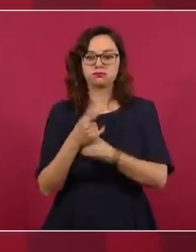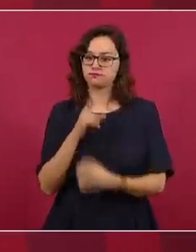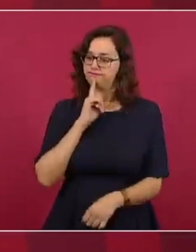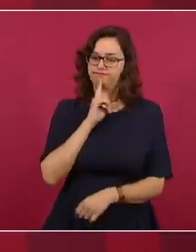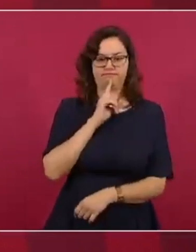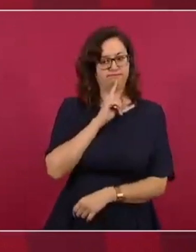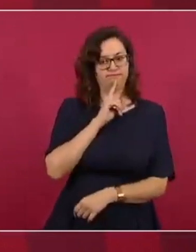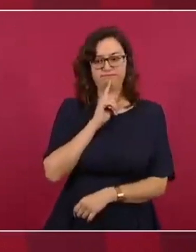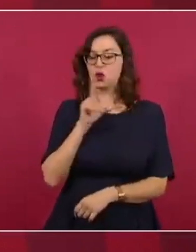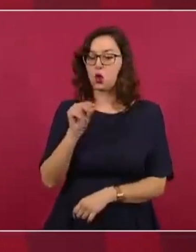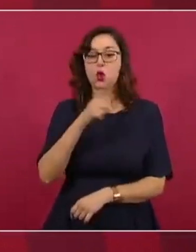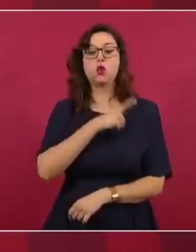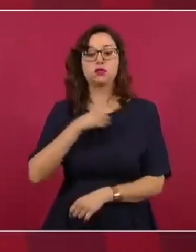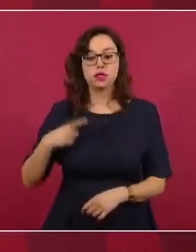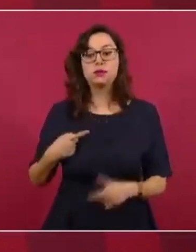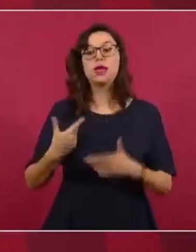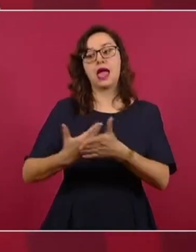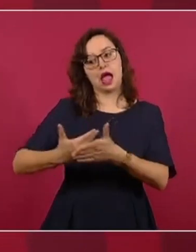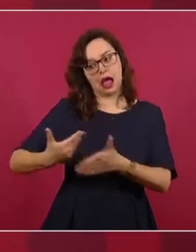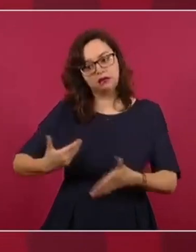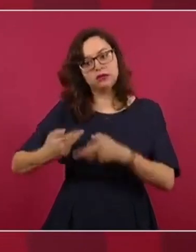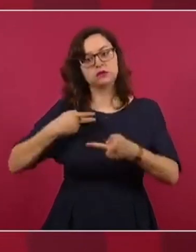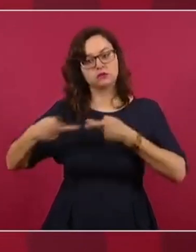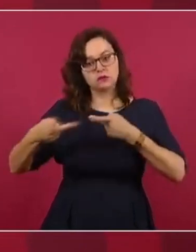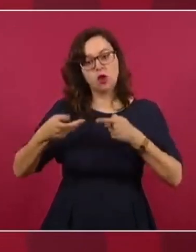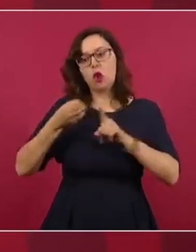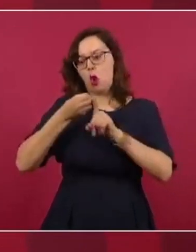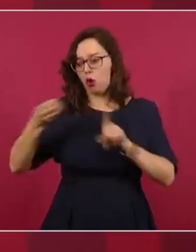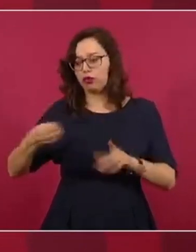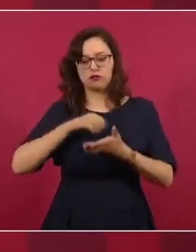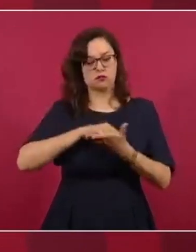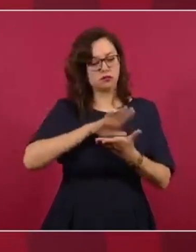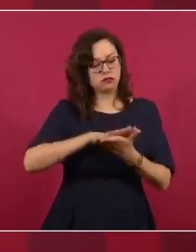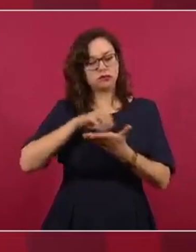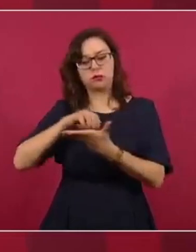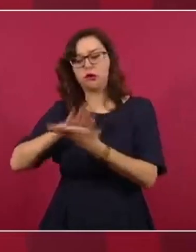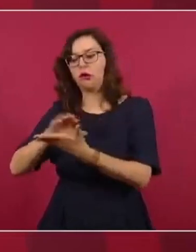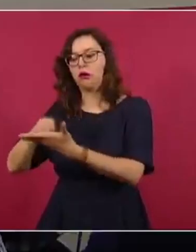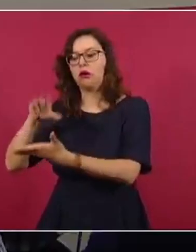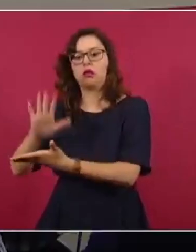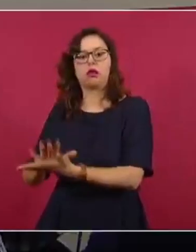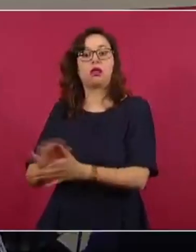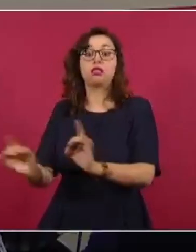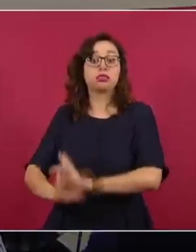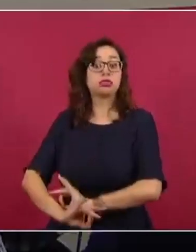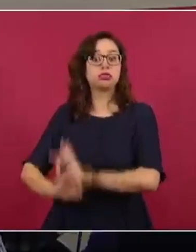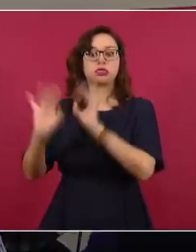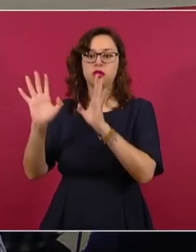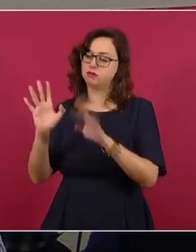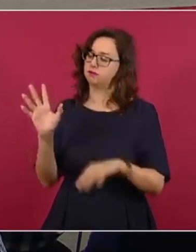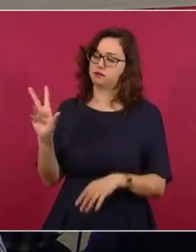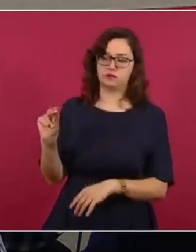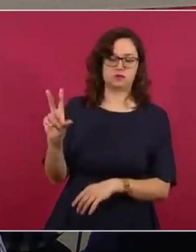única y exclusivamente las frecuencias o slots, tal y como están convenidas hasta el verano del